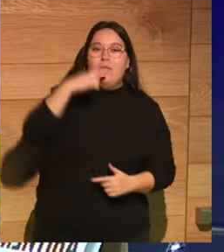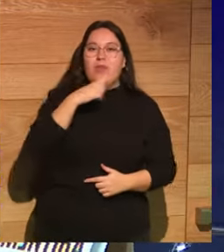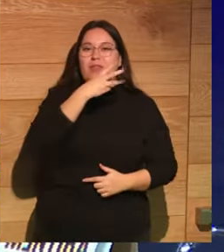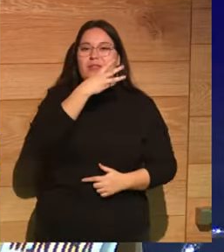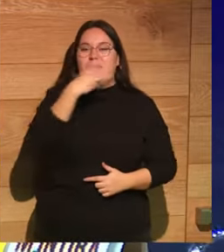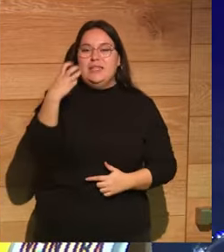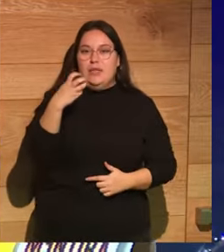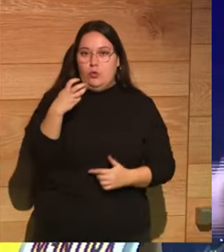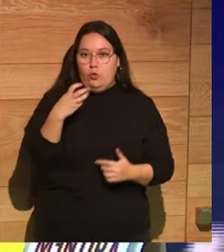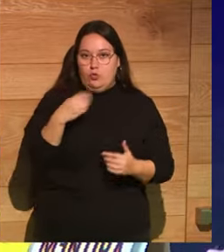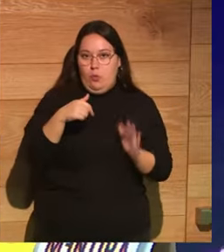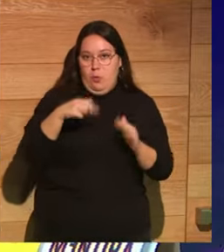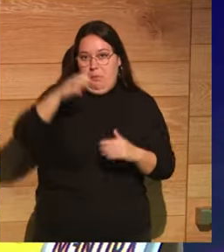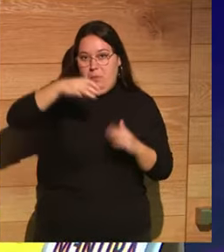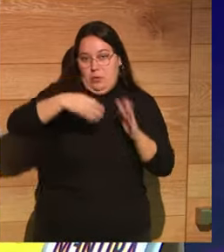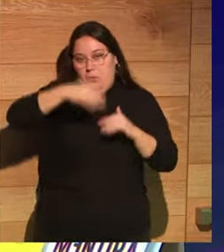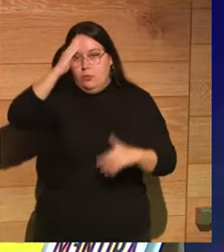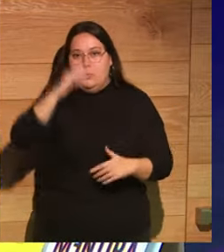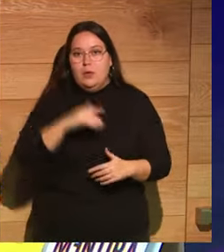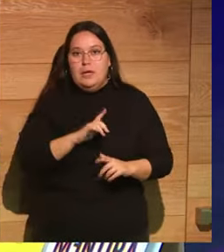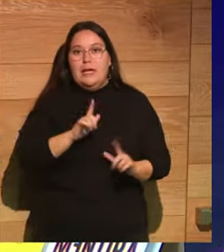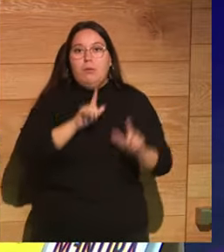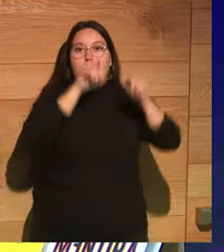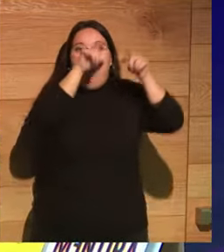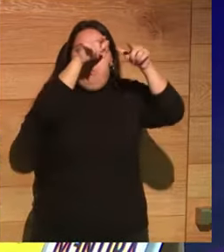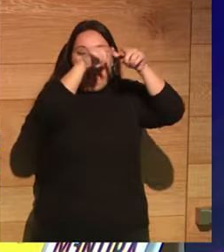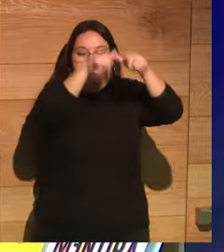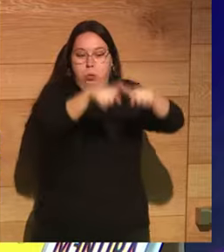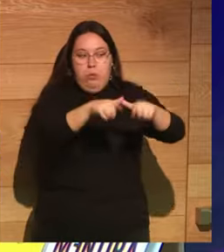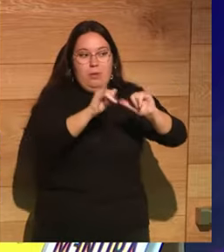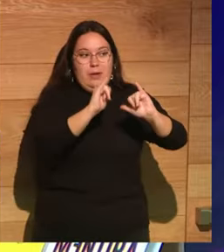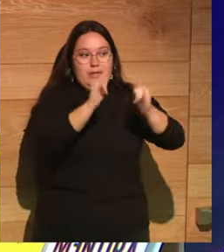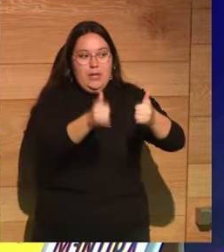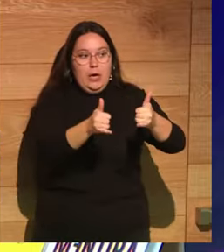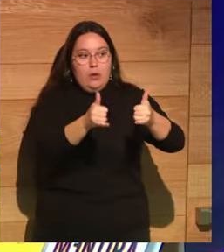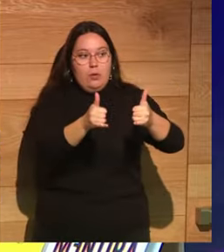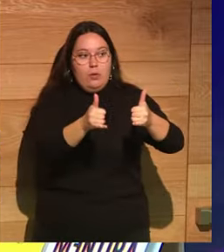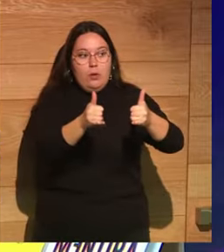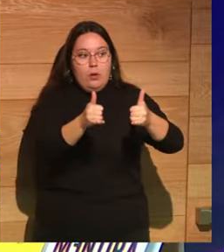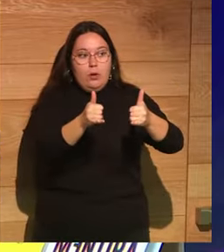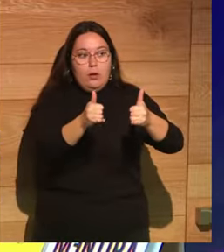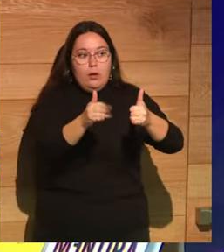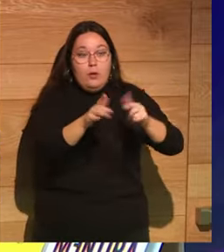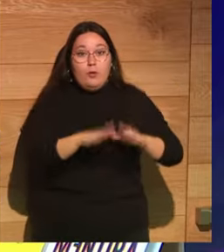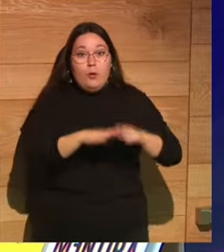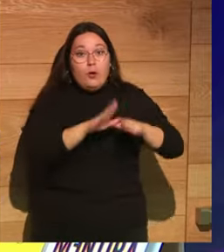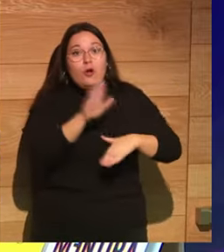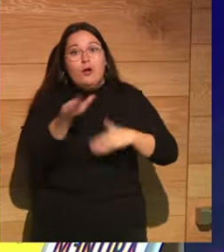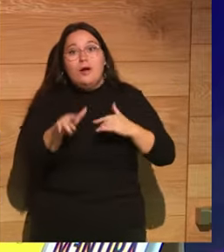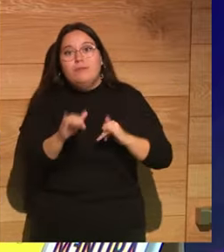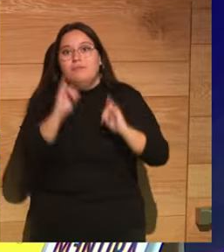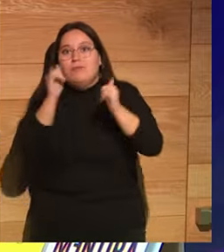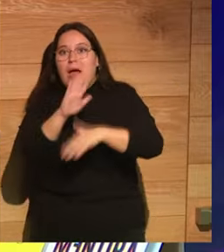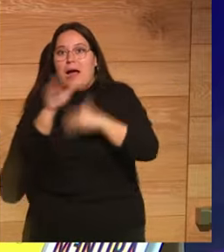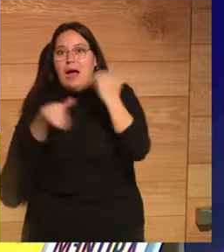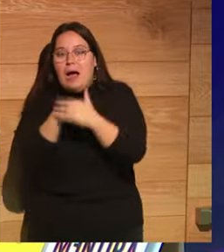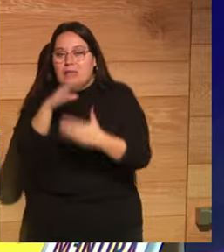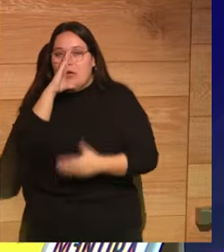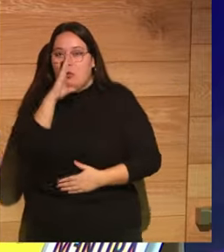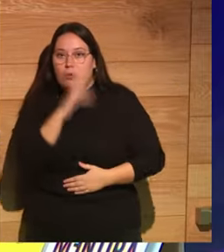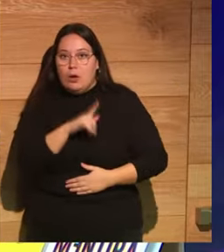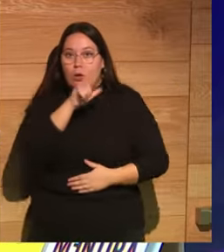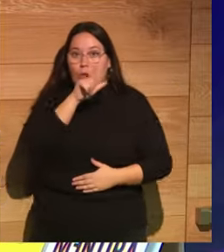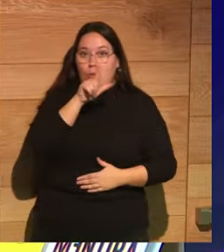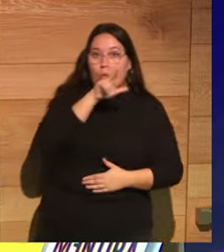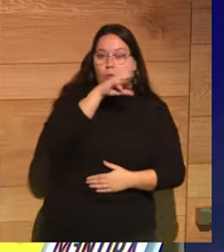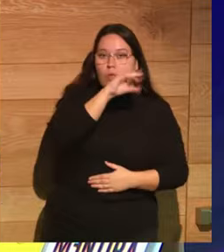de Samosata y aterrizaron bueno, alunizaron porque llegaron en un barco hasta la luna y allí Luciano y su